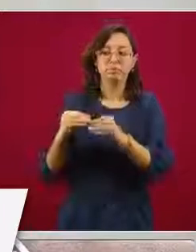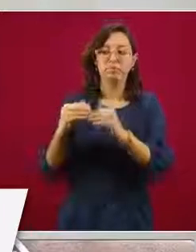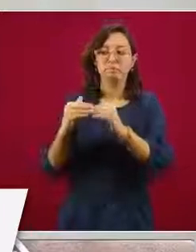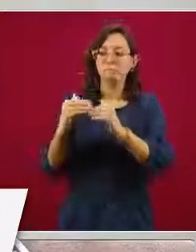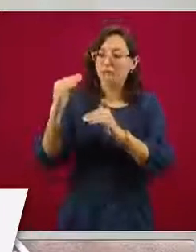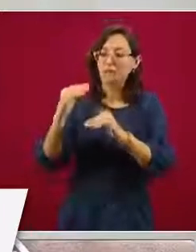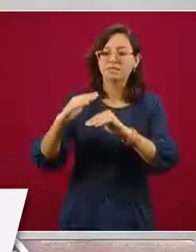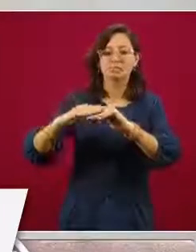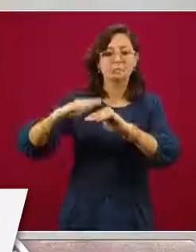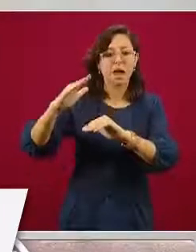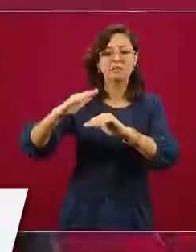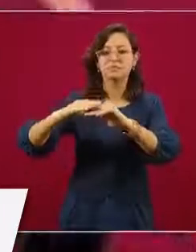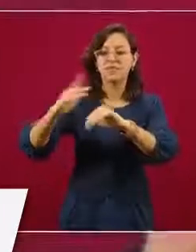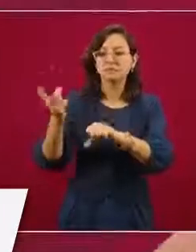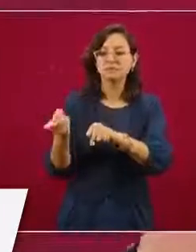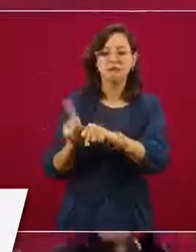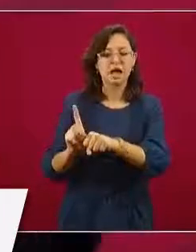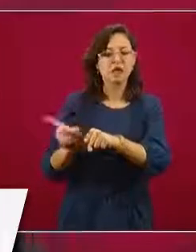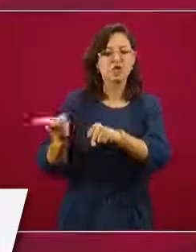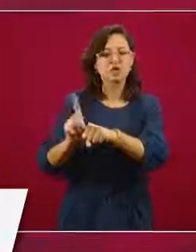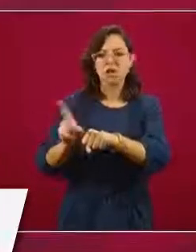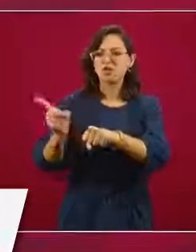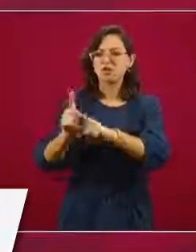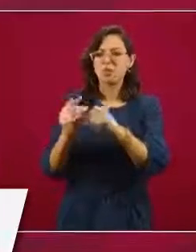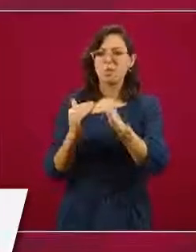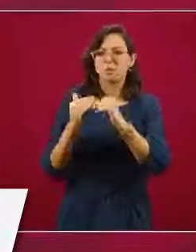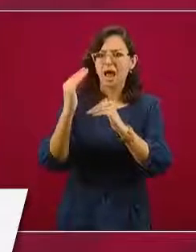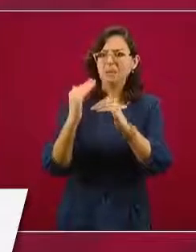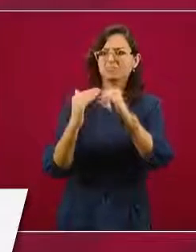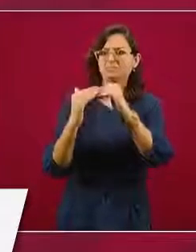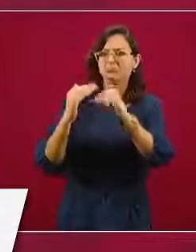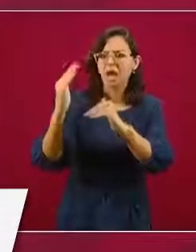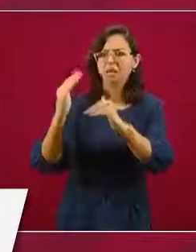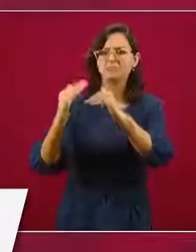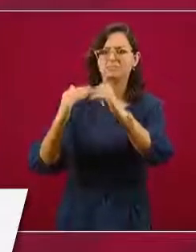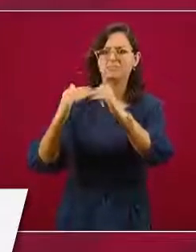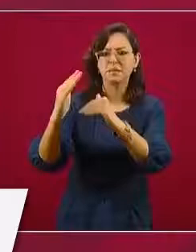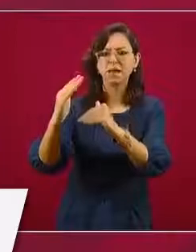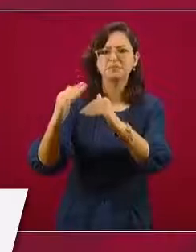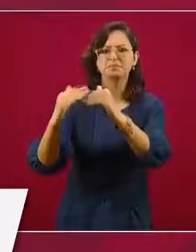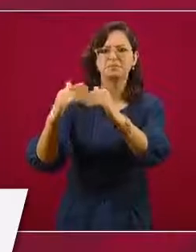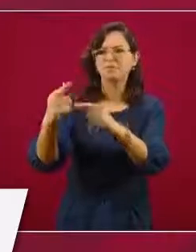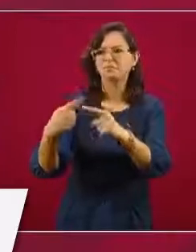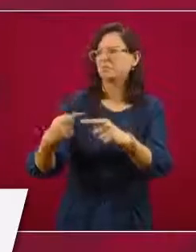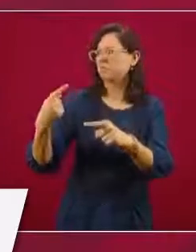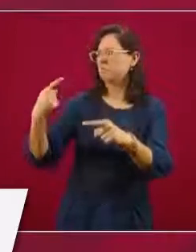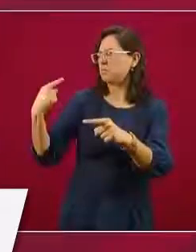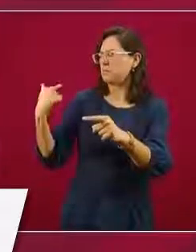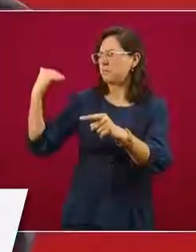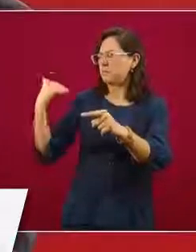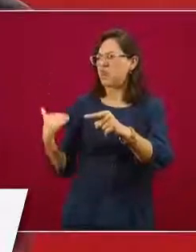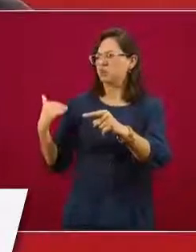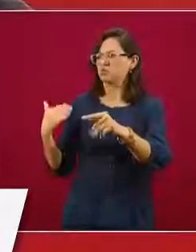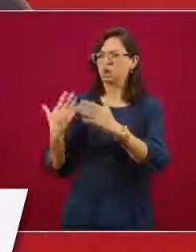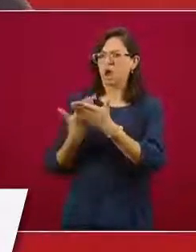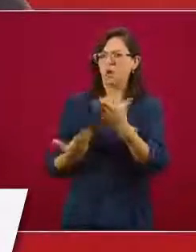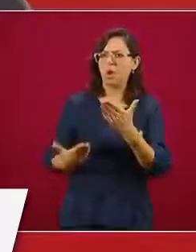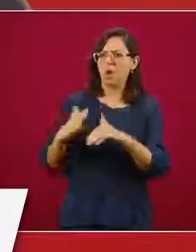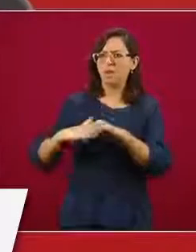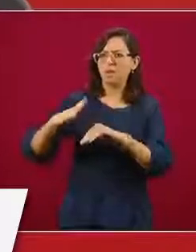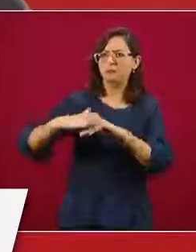que los casos de ayer y los de mañana son un número mayor que los casos de ayer y de anteayer y así progresivamente,